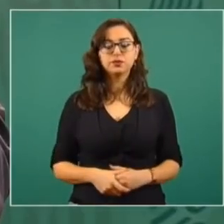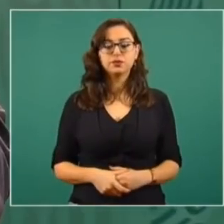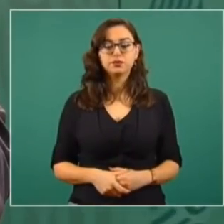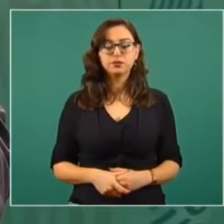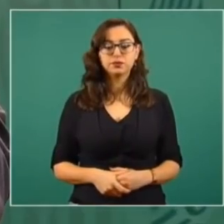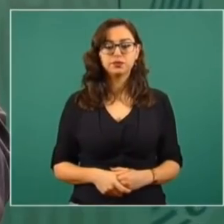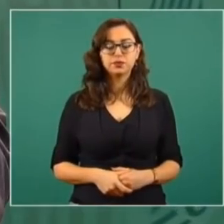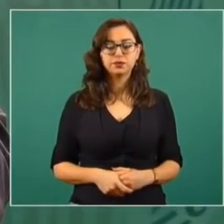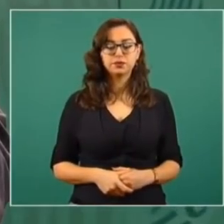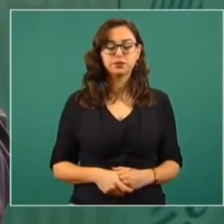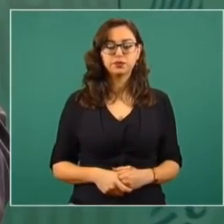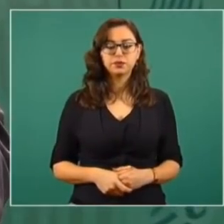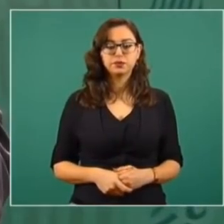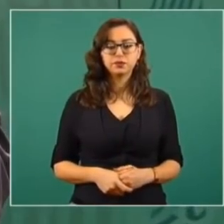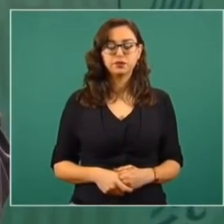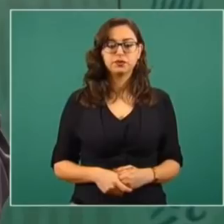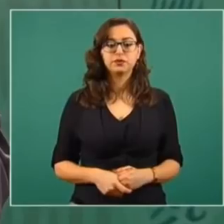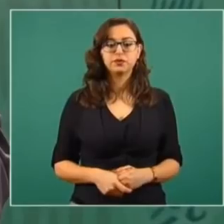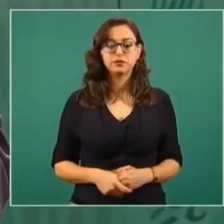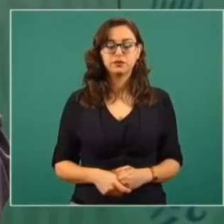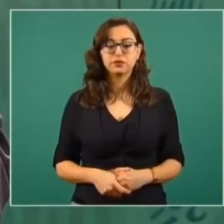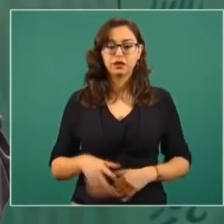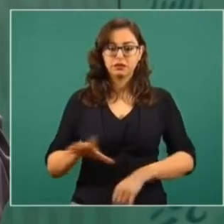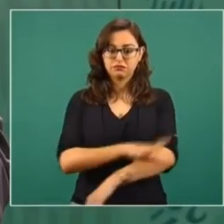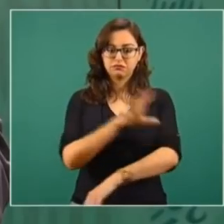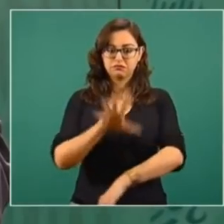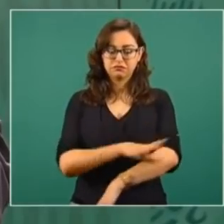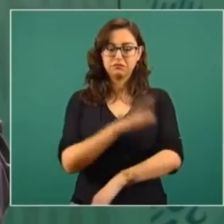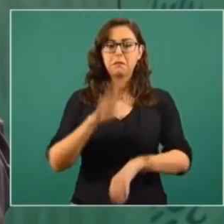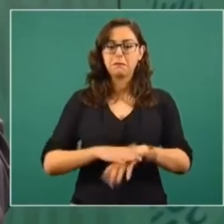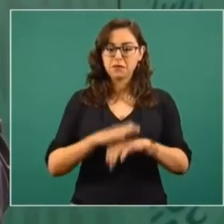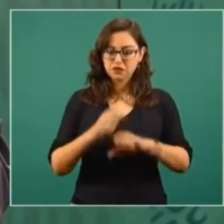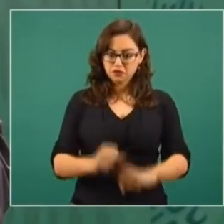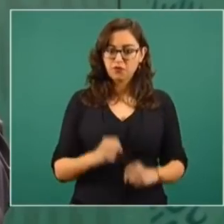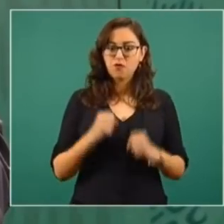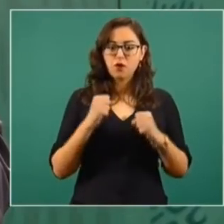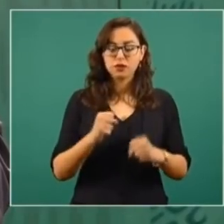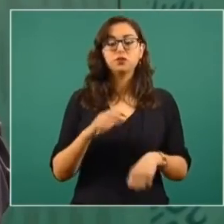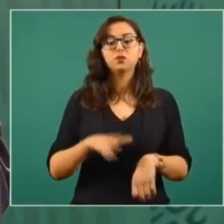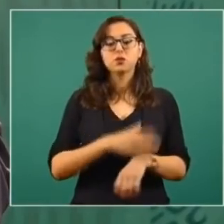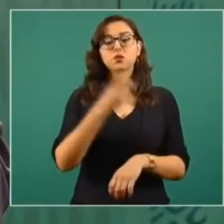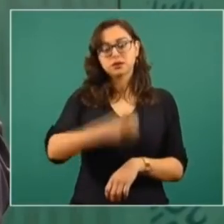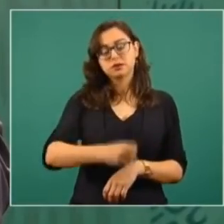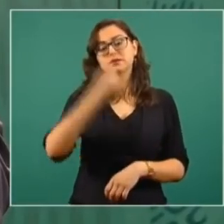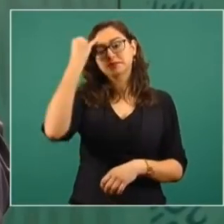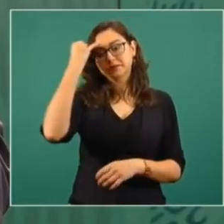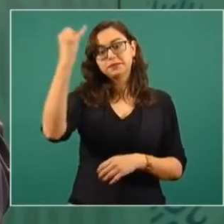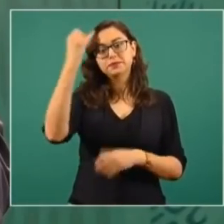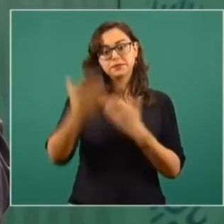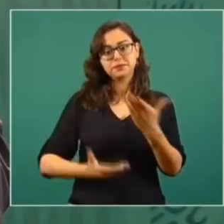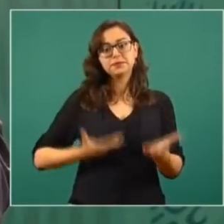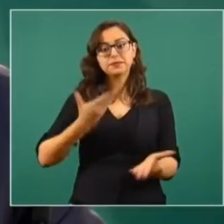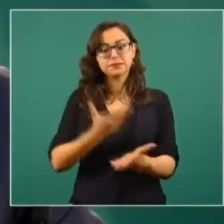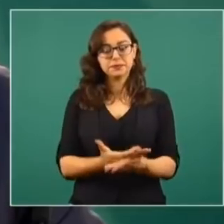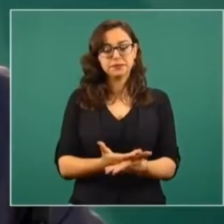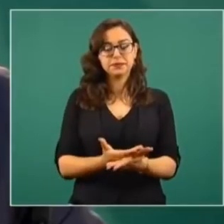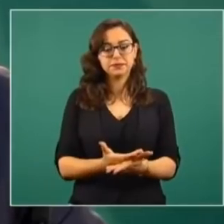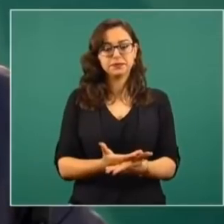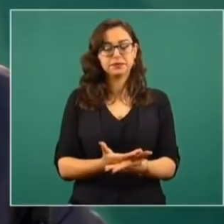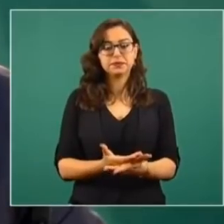Se debe fortalecer al sector energético. Por eso la iniciativa que envié para